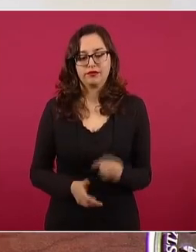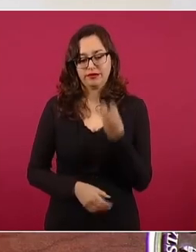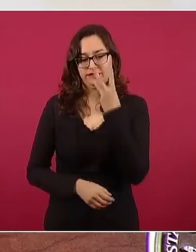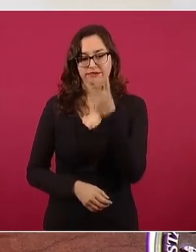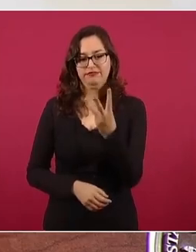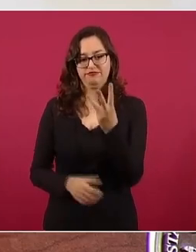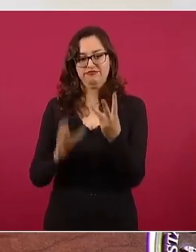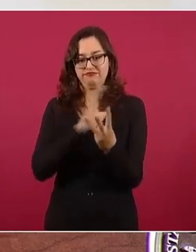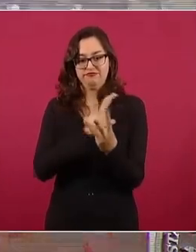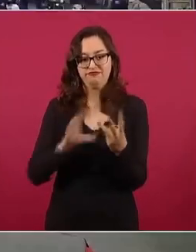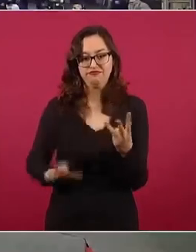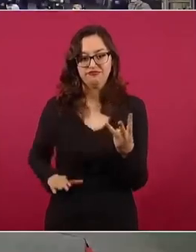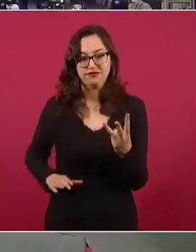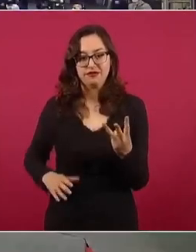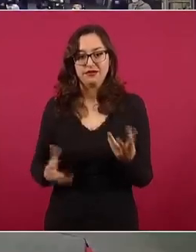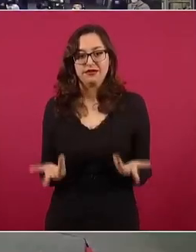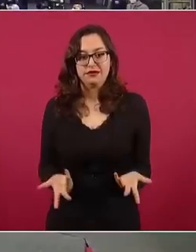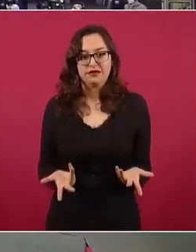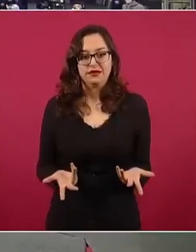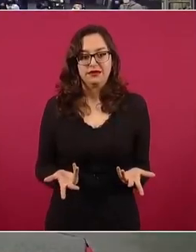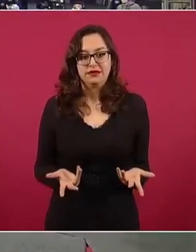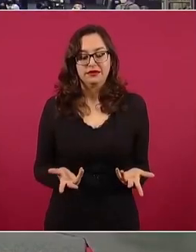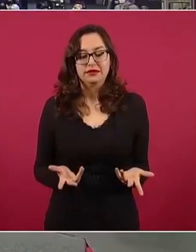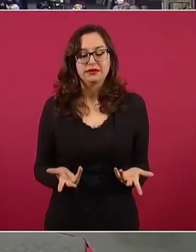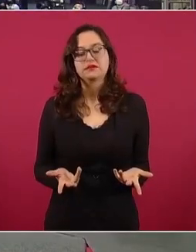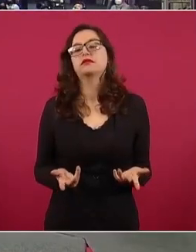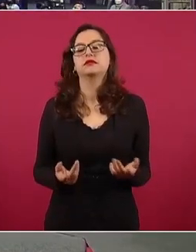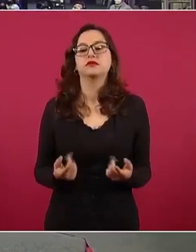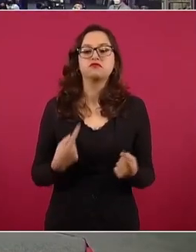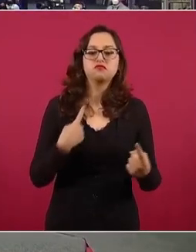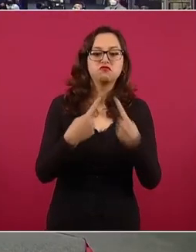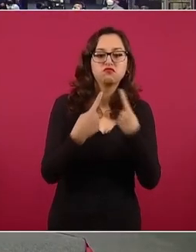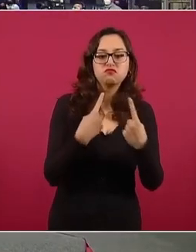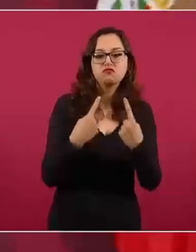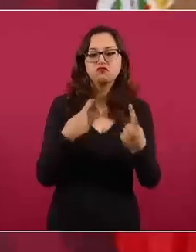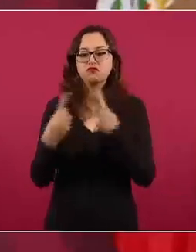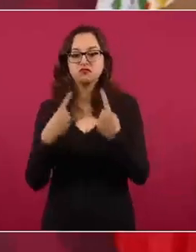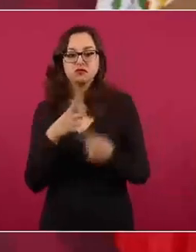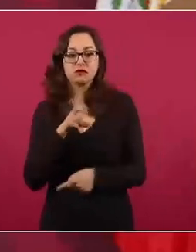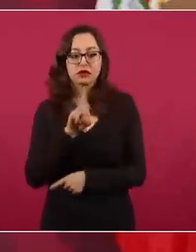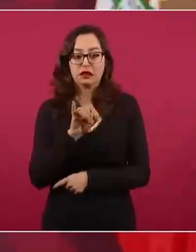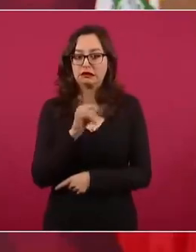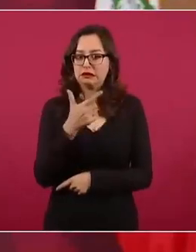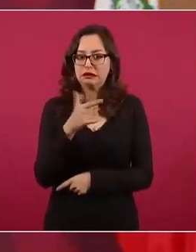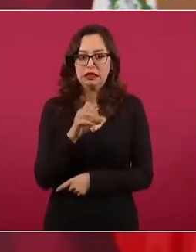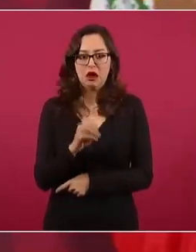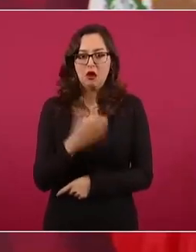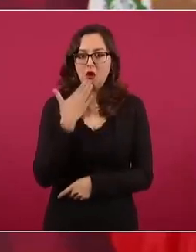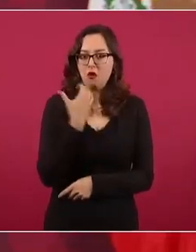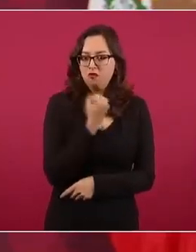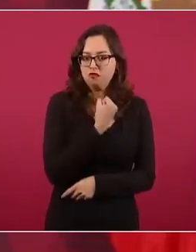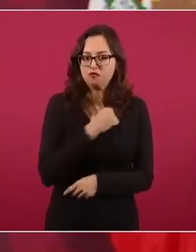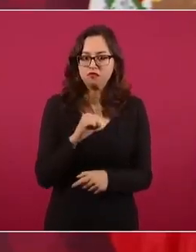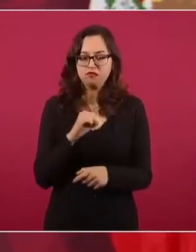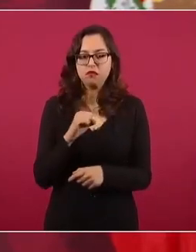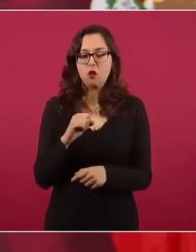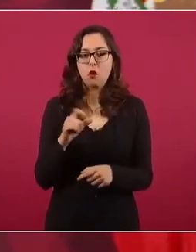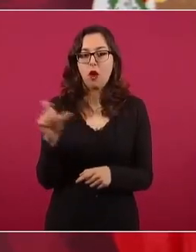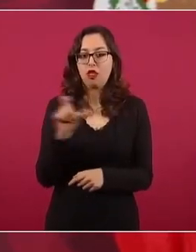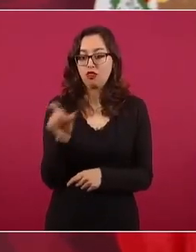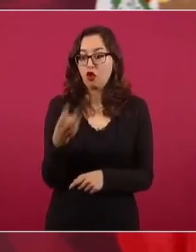Y llega Diego al debate y barra, barra